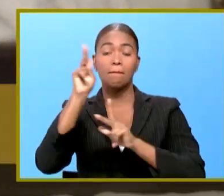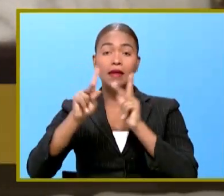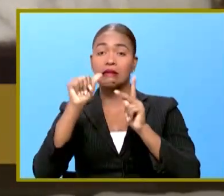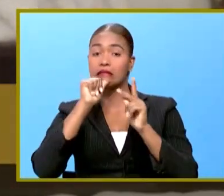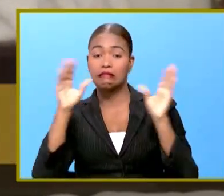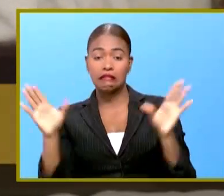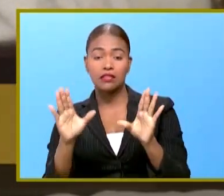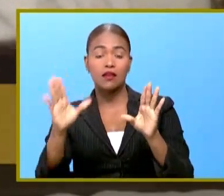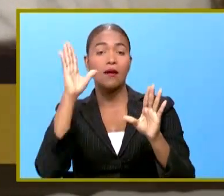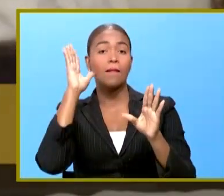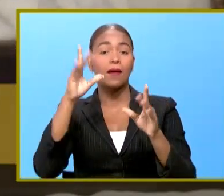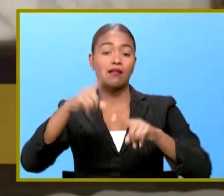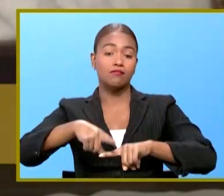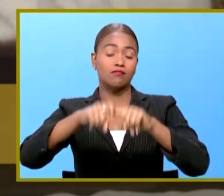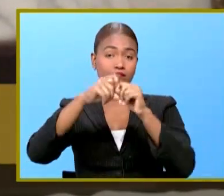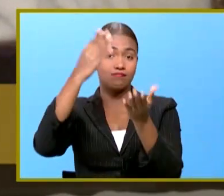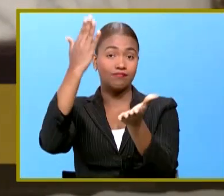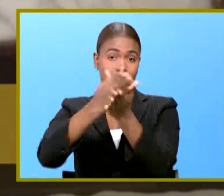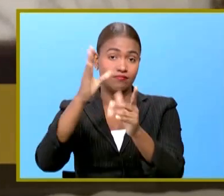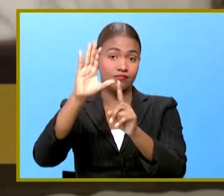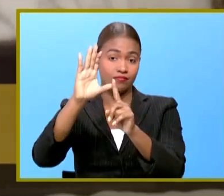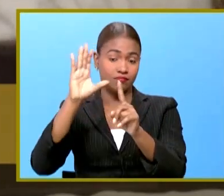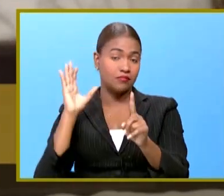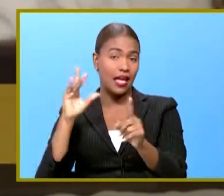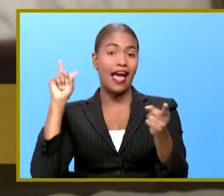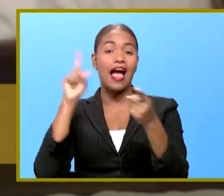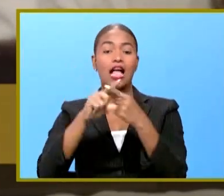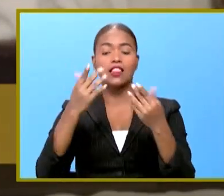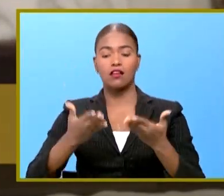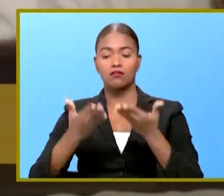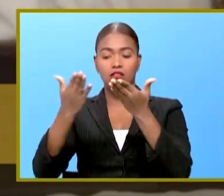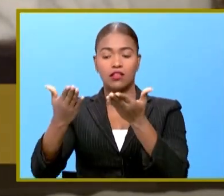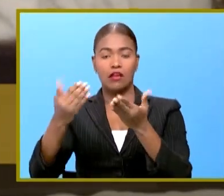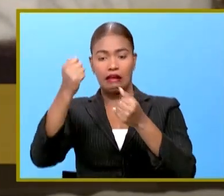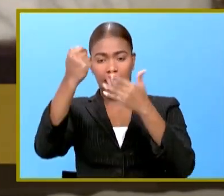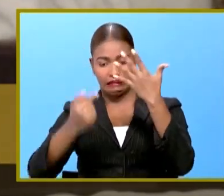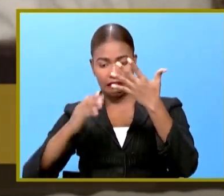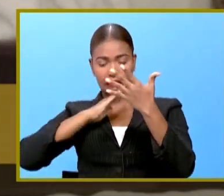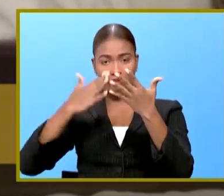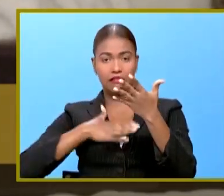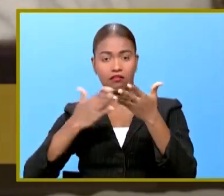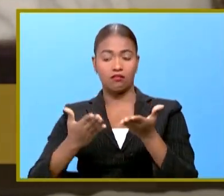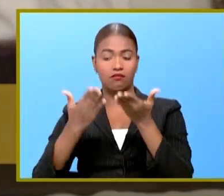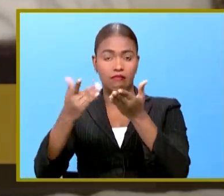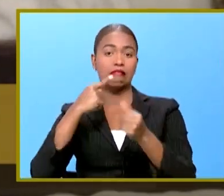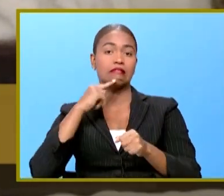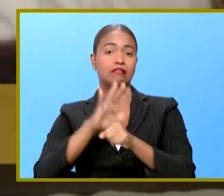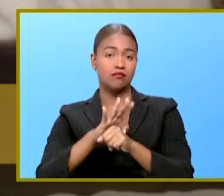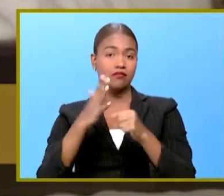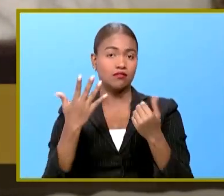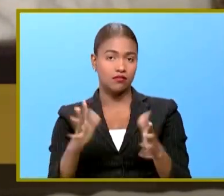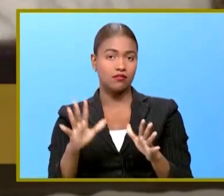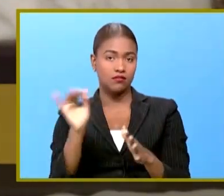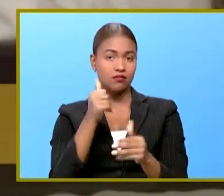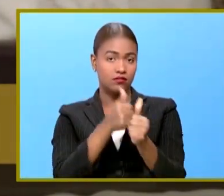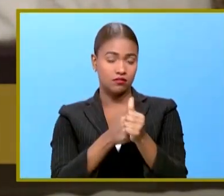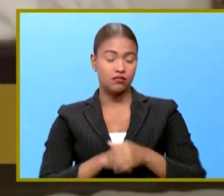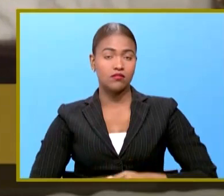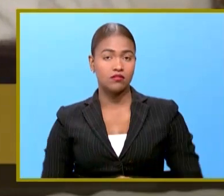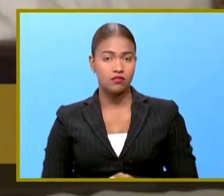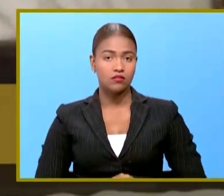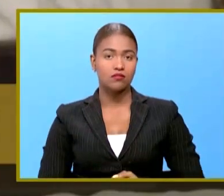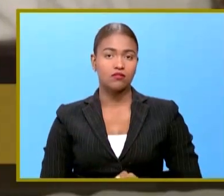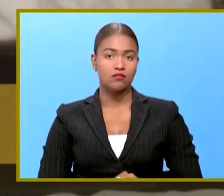no lo hace, estará suspendido hasta que entregue la declaración jurada de bienes.